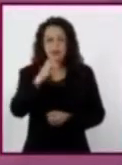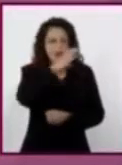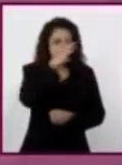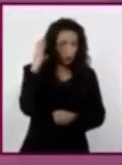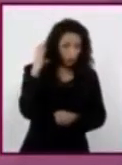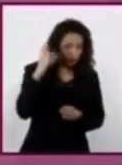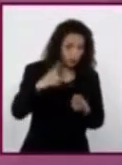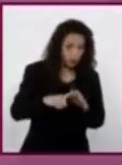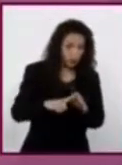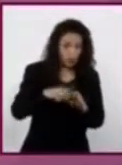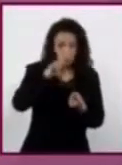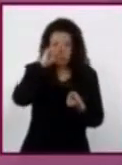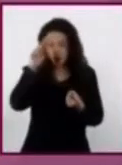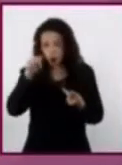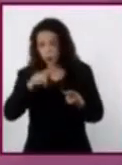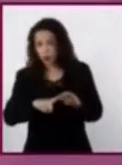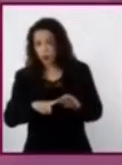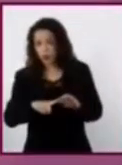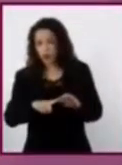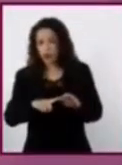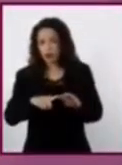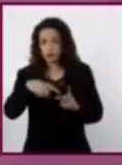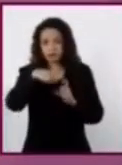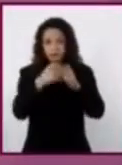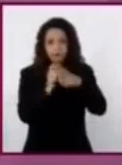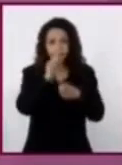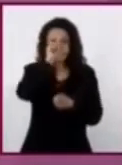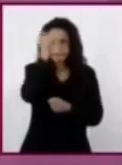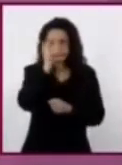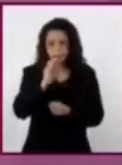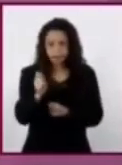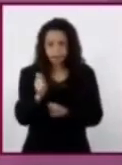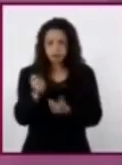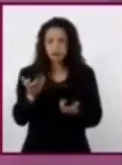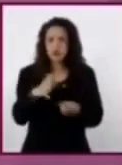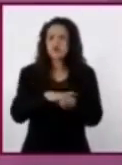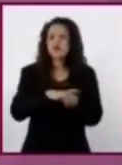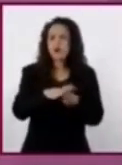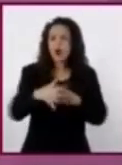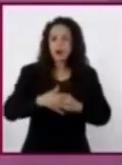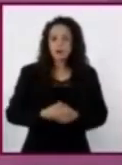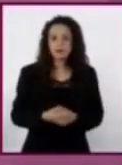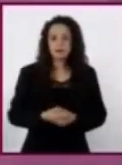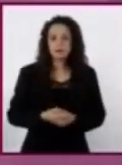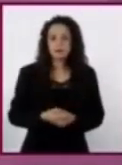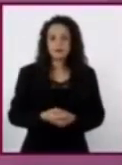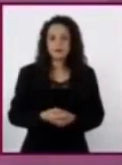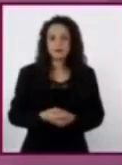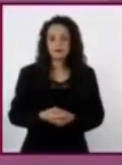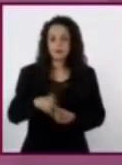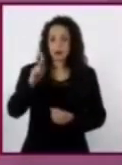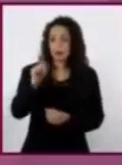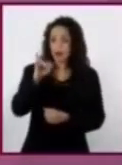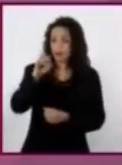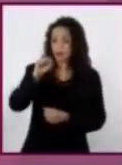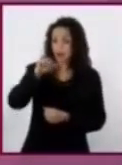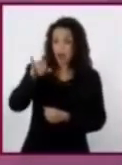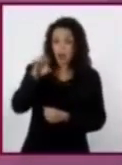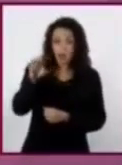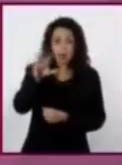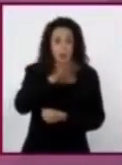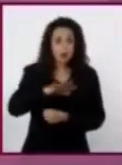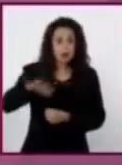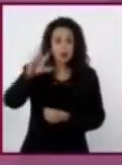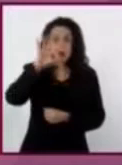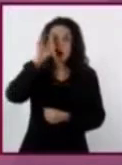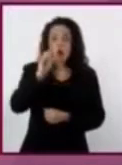Fotografía, pintura, grabado, ilustración. ¿Es un paisaje o escena